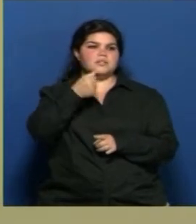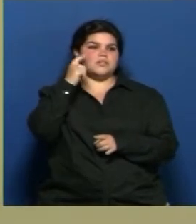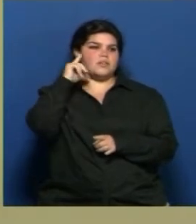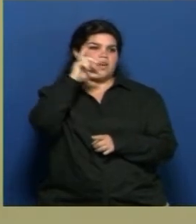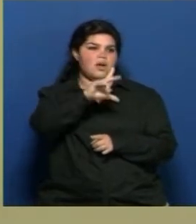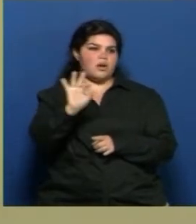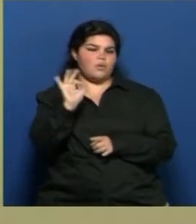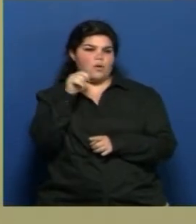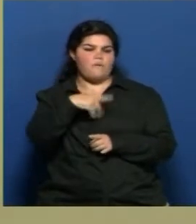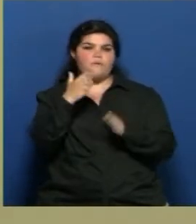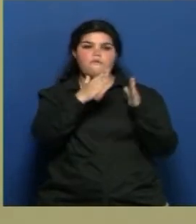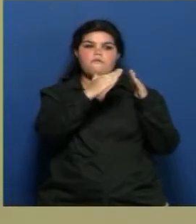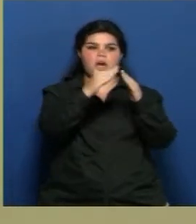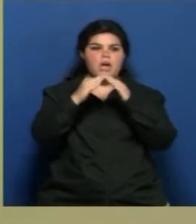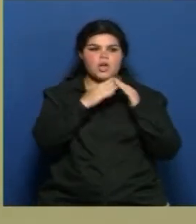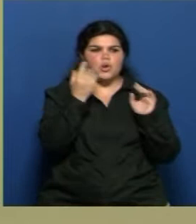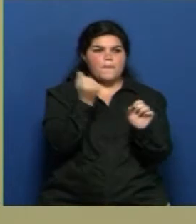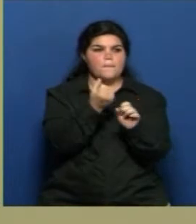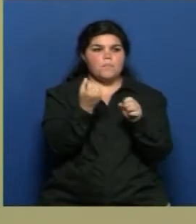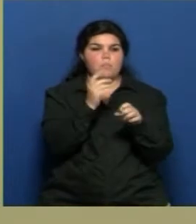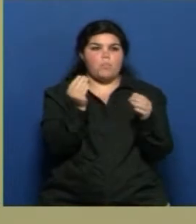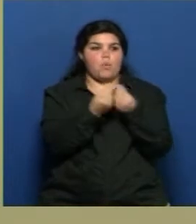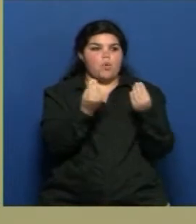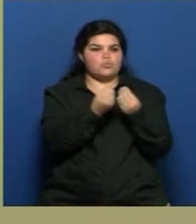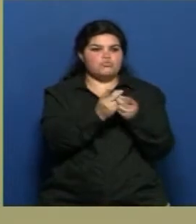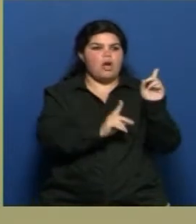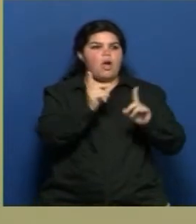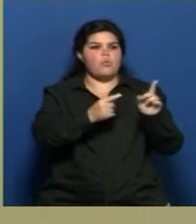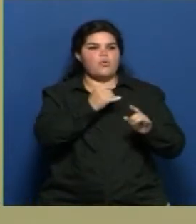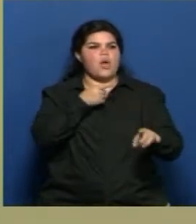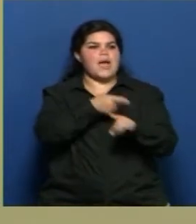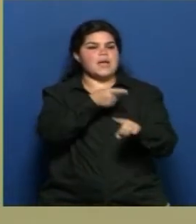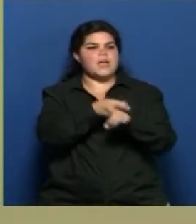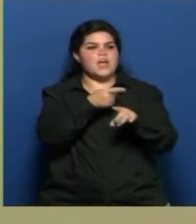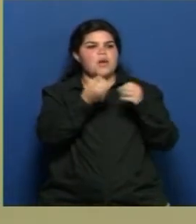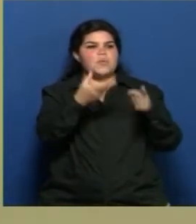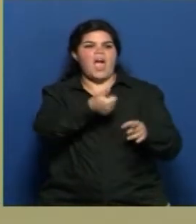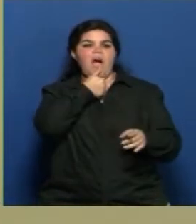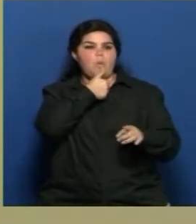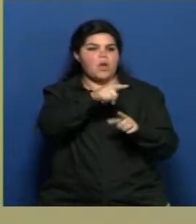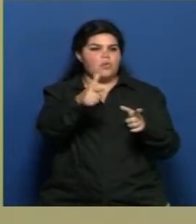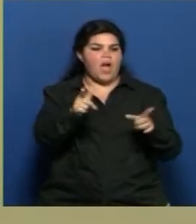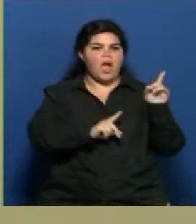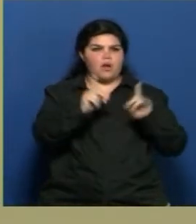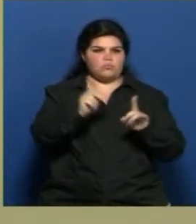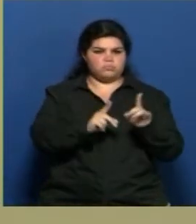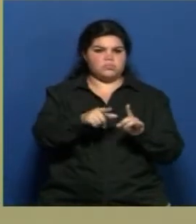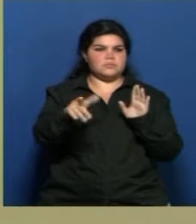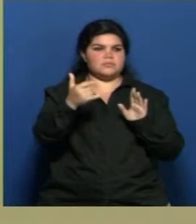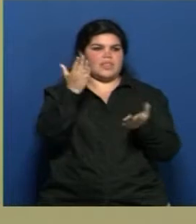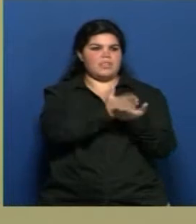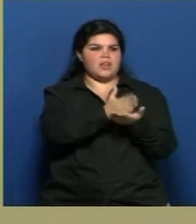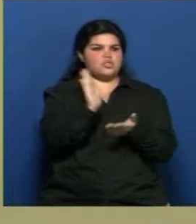desarrollaron allí. Llegó un momento que dijeron, no tenemos agua, no nos llega el agua. Todo el mundo tiene derecho al agua. Incluso hay algunas demandas que están contempladas en la